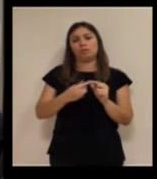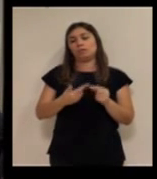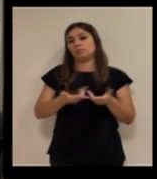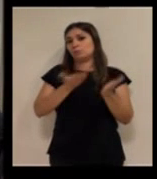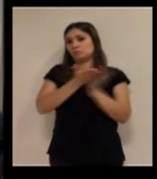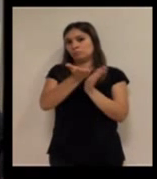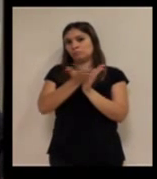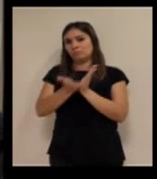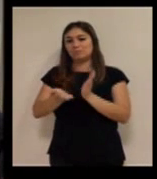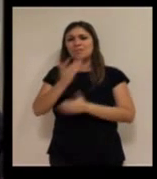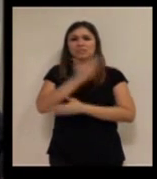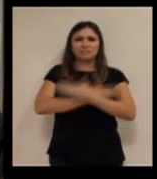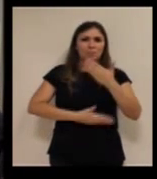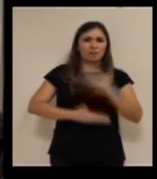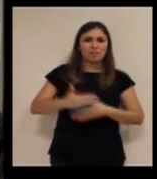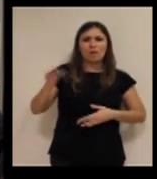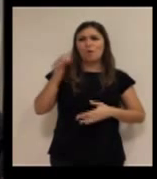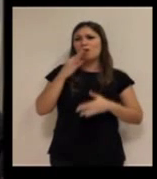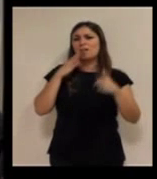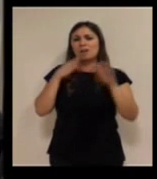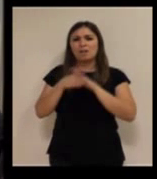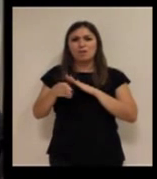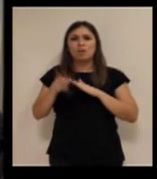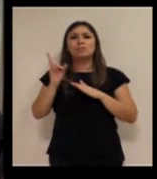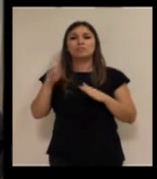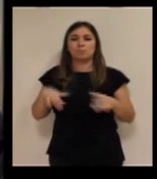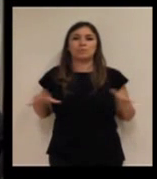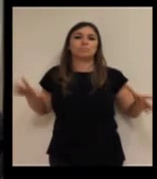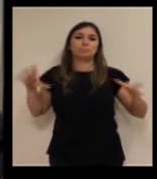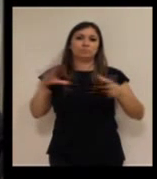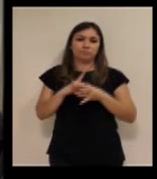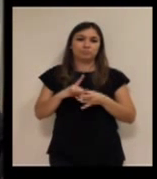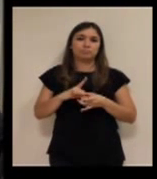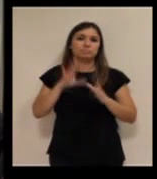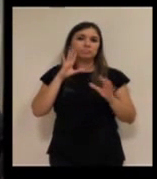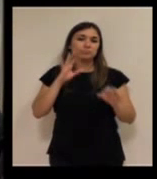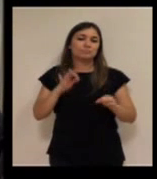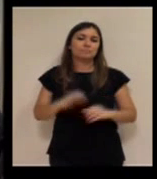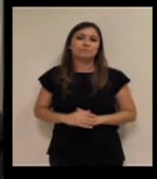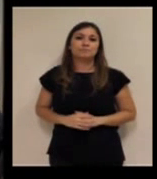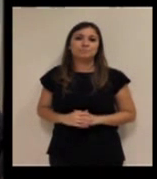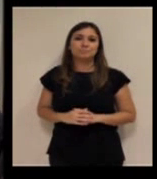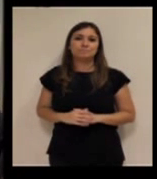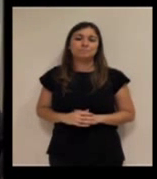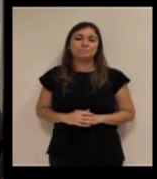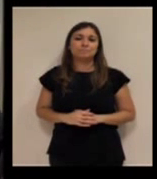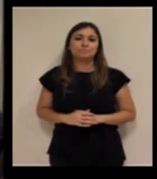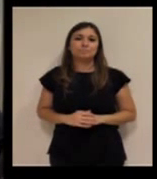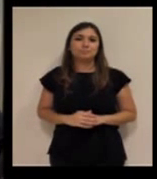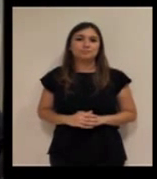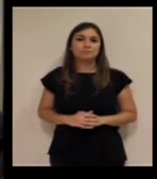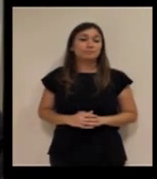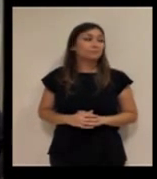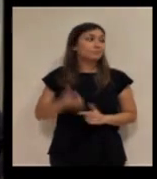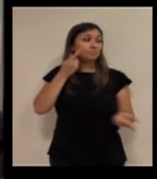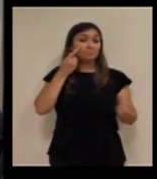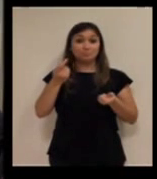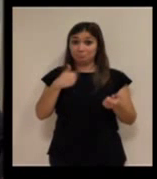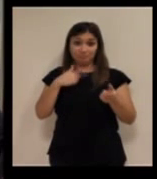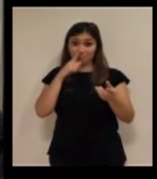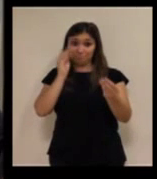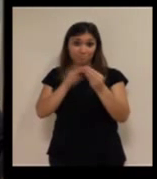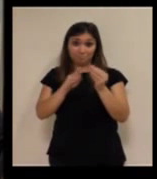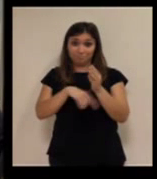muchísimas puertas para la discapacidad para la accesibilidad y para la conciliación por supuesto por supuesto